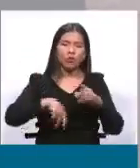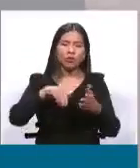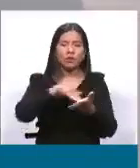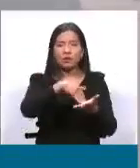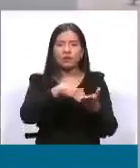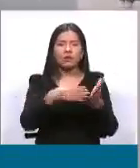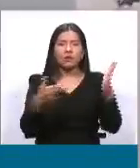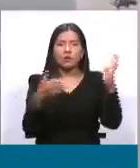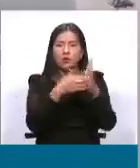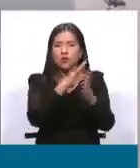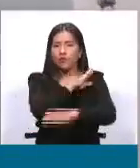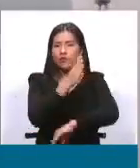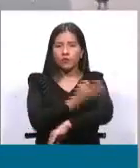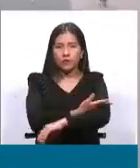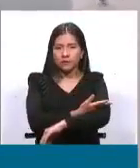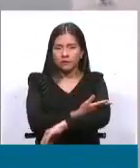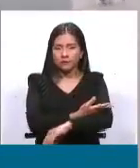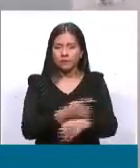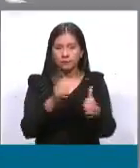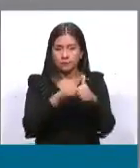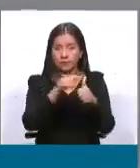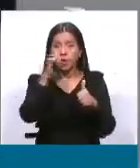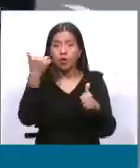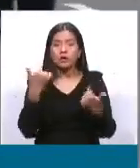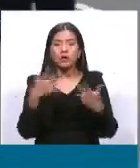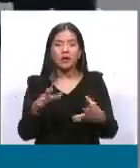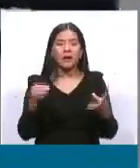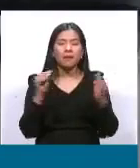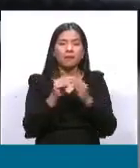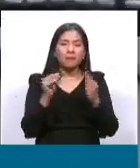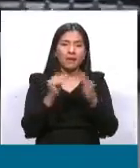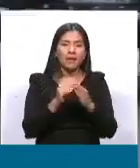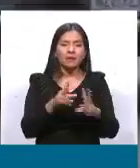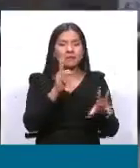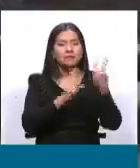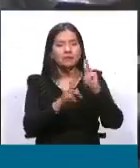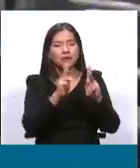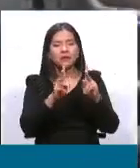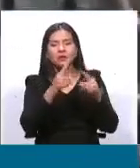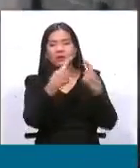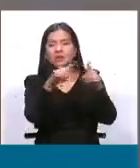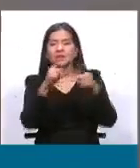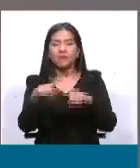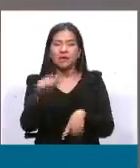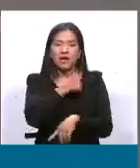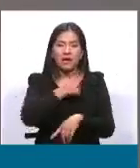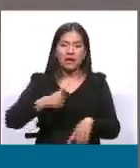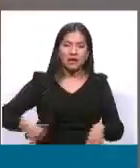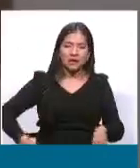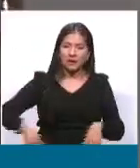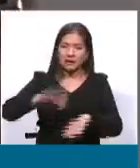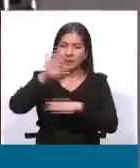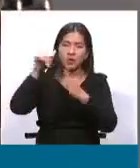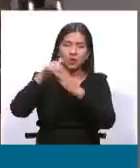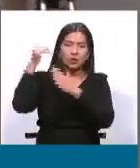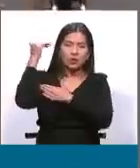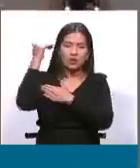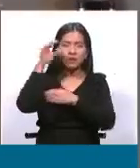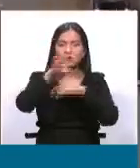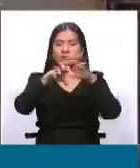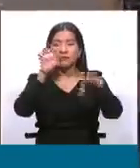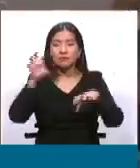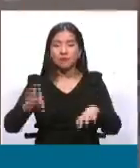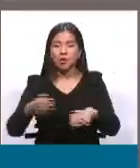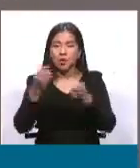Tampoco cuentan con el respaldo de una gran mayoría de alcaldías en el departamento de Santa Cruz que